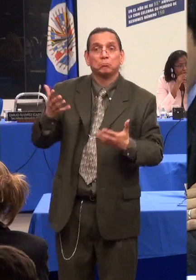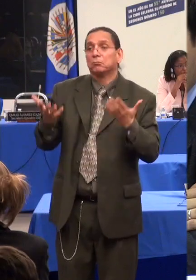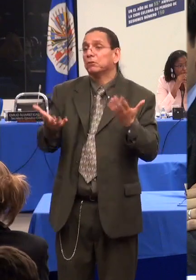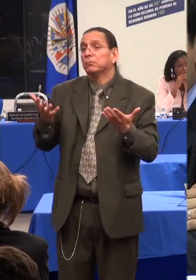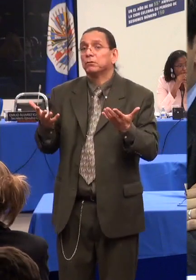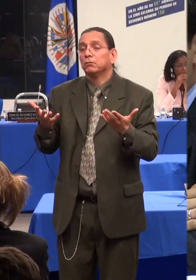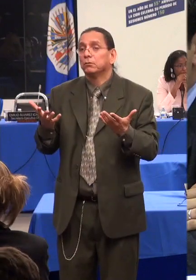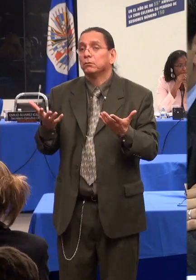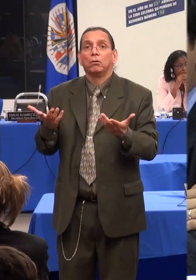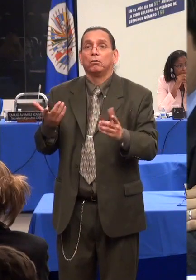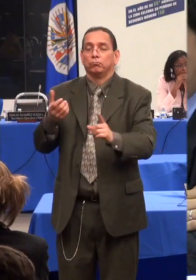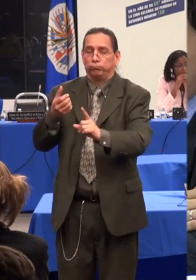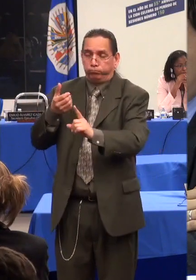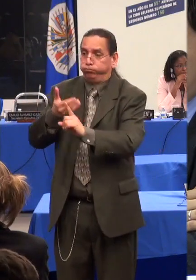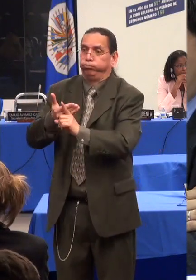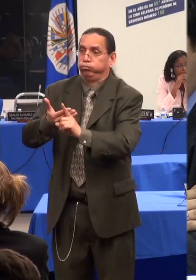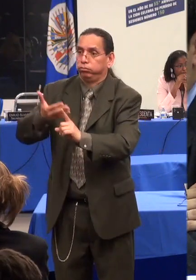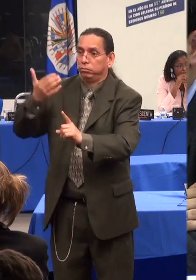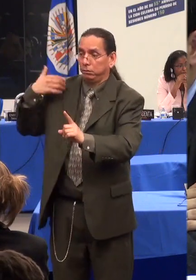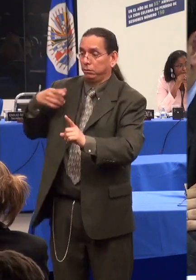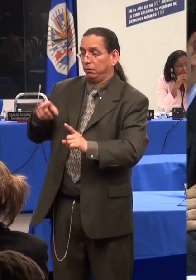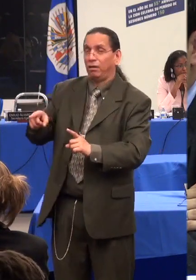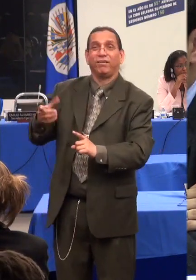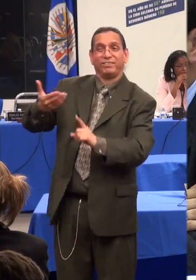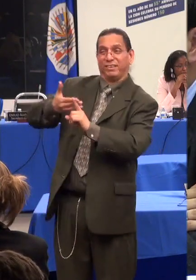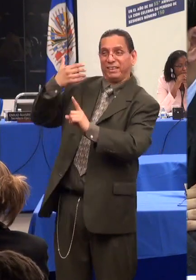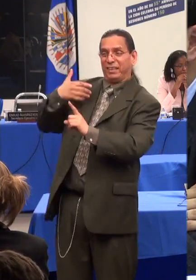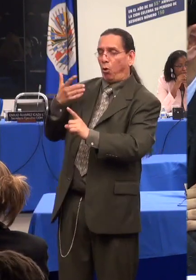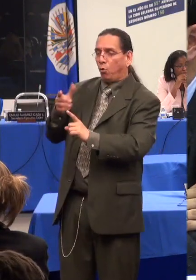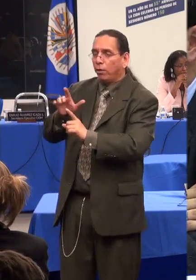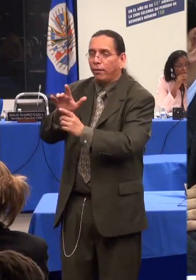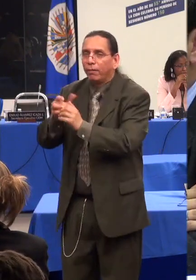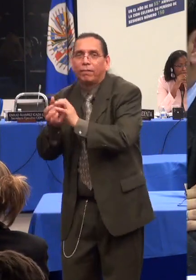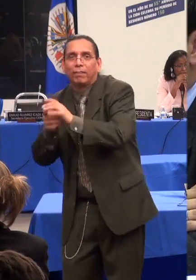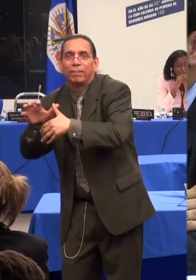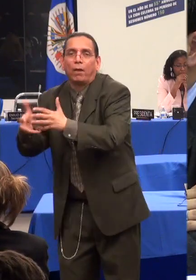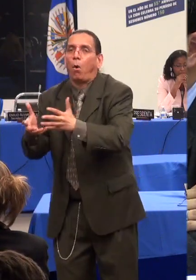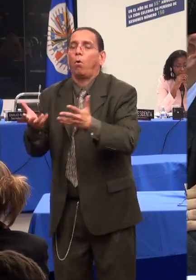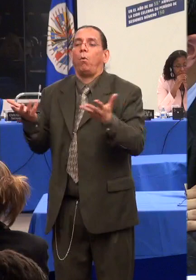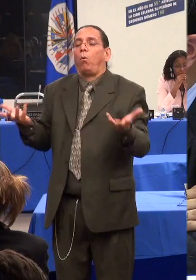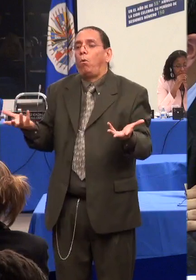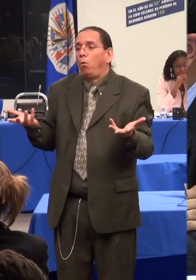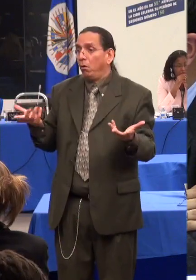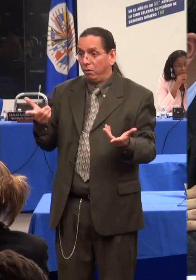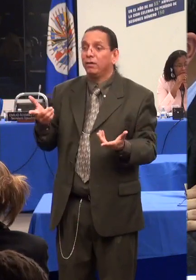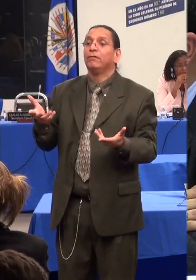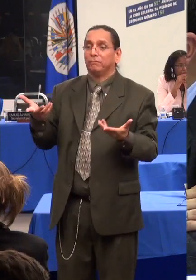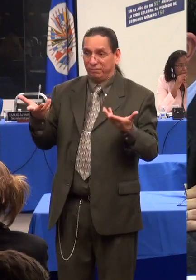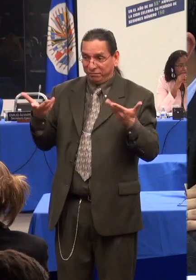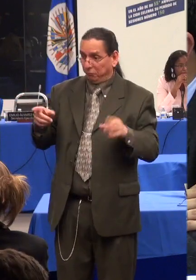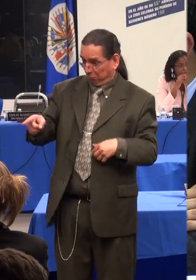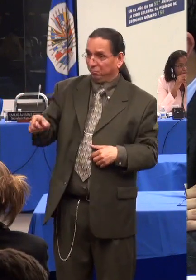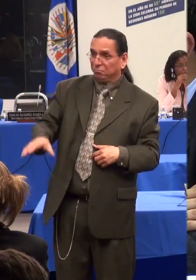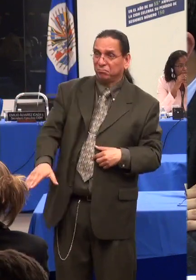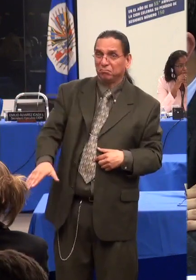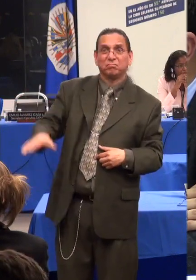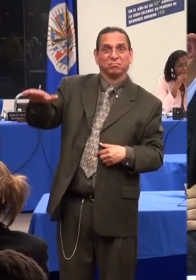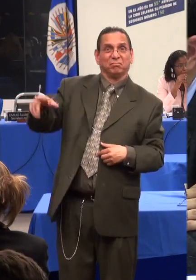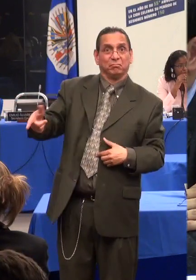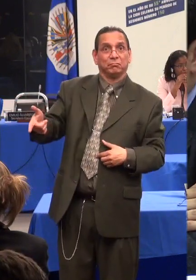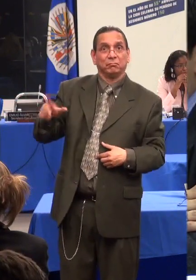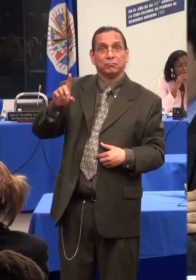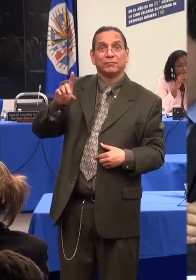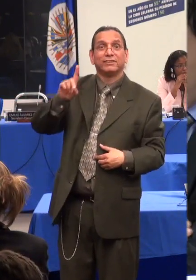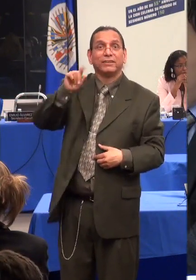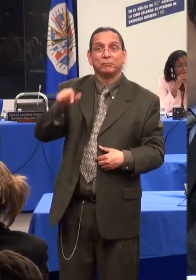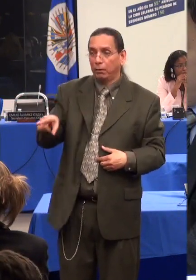solo llega hasta allí sino que también reconoce un enfoque diferencial en función de los niños, niñas y adolescentes, las personas mayores tienen